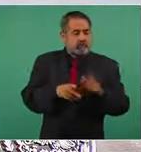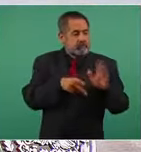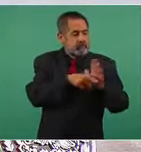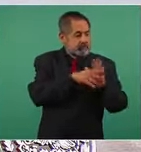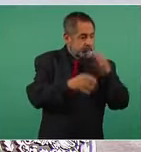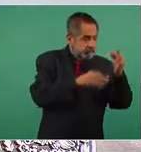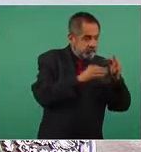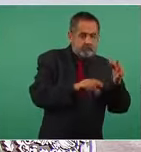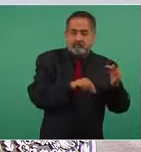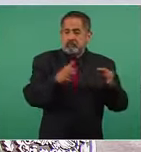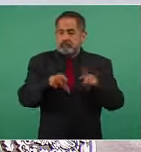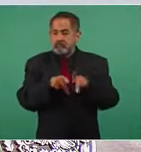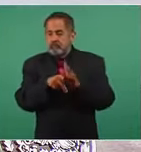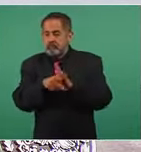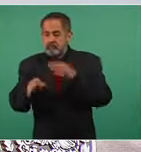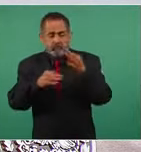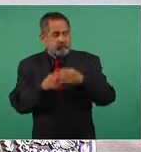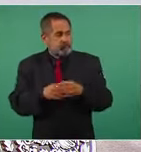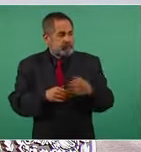prensa